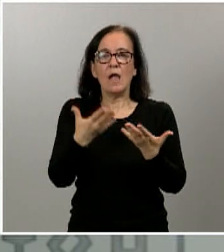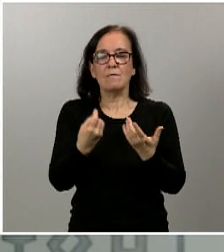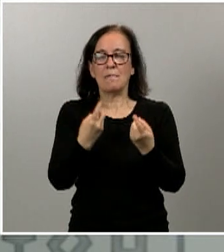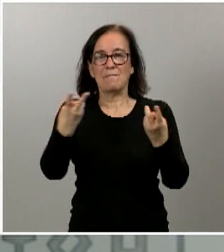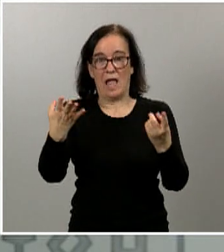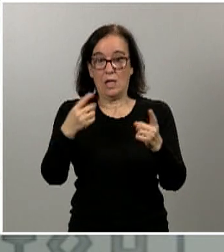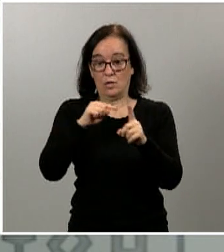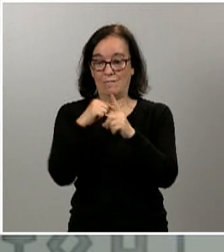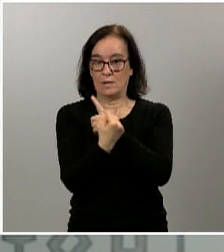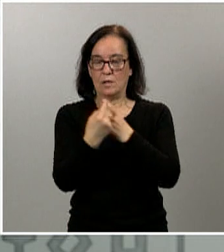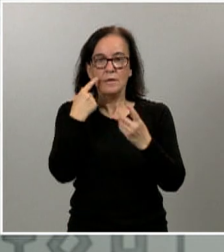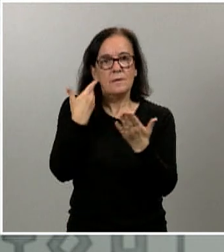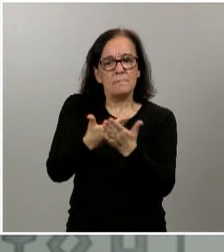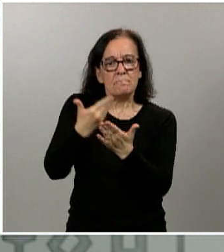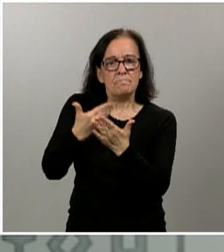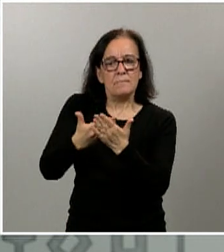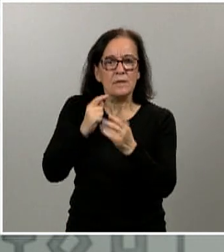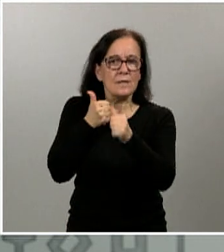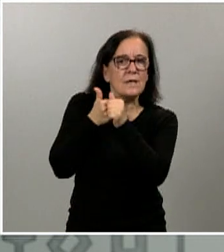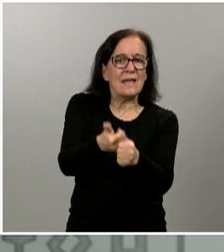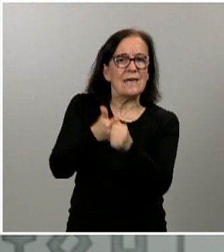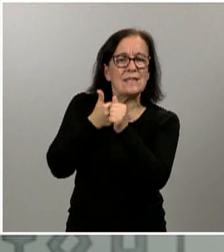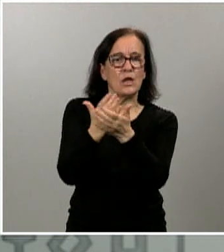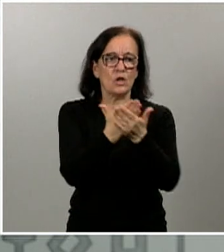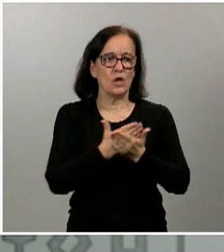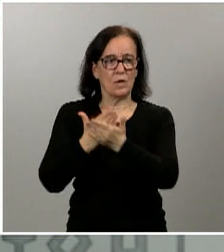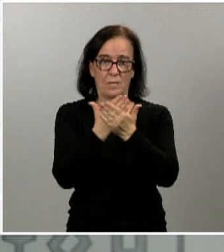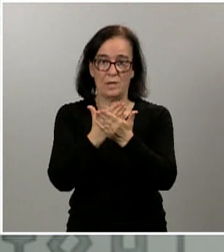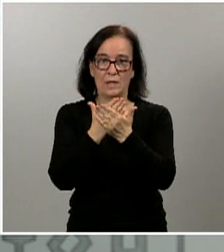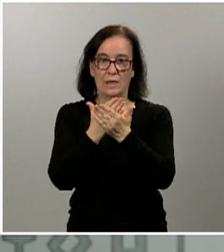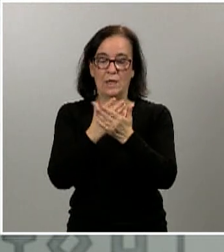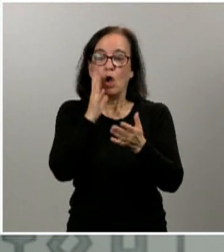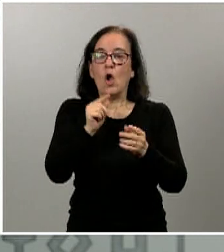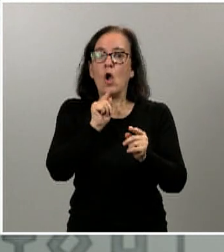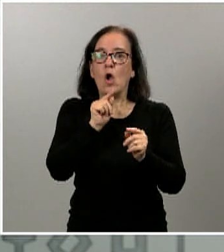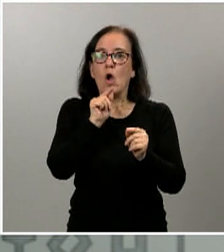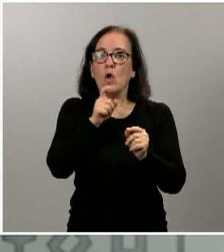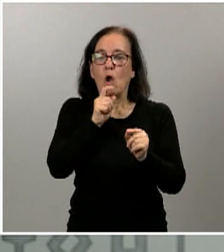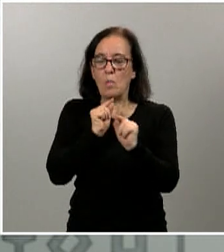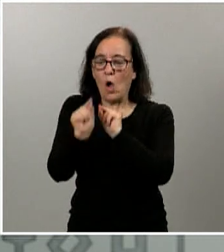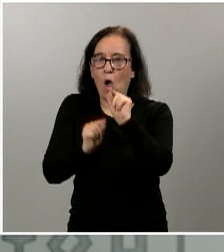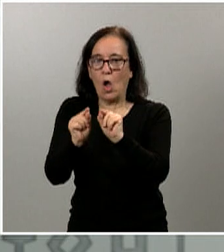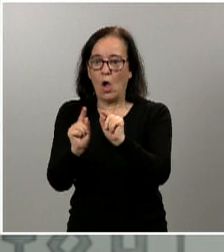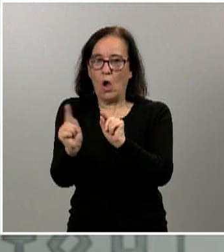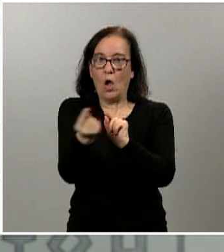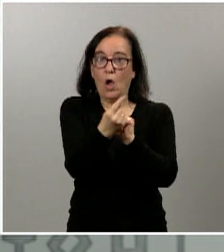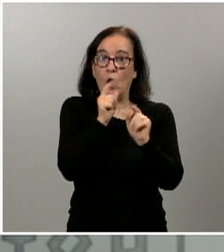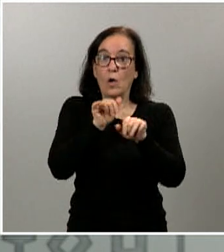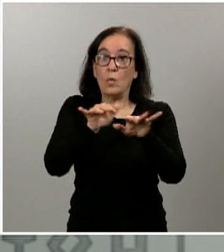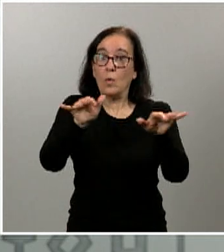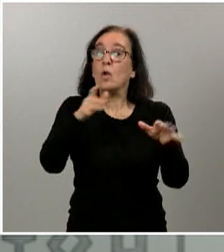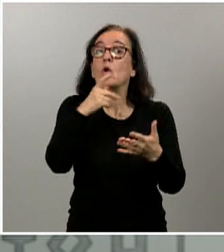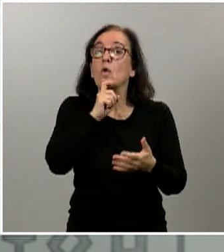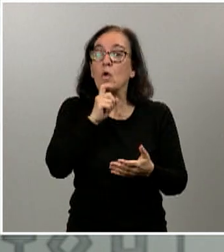constantemente siguiendo y estudiando sobre esa capacidad de transmisión del virus. Y luego hay otros parámetros sobre el